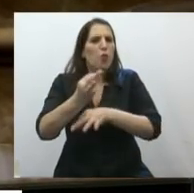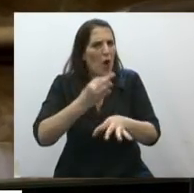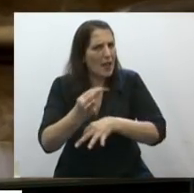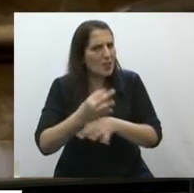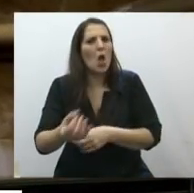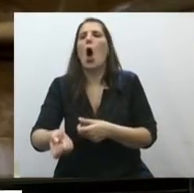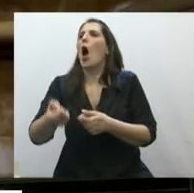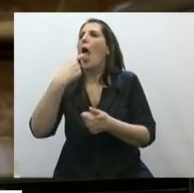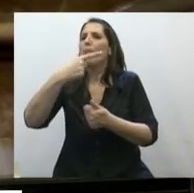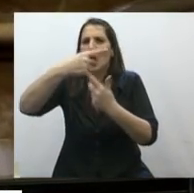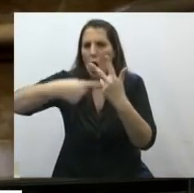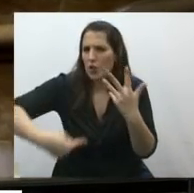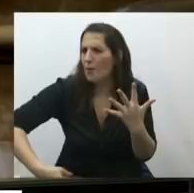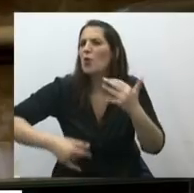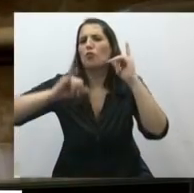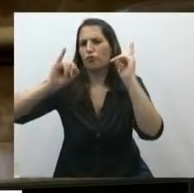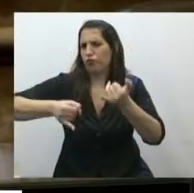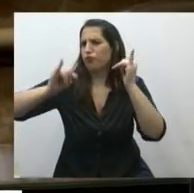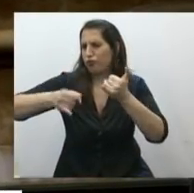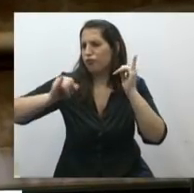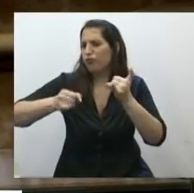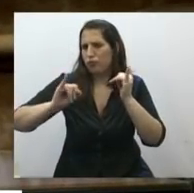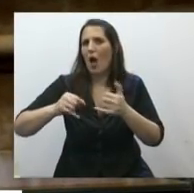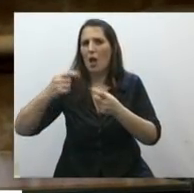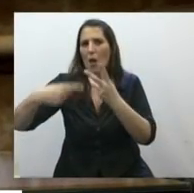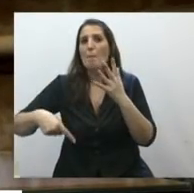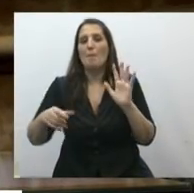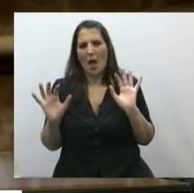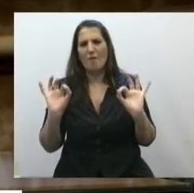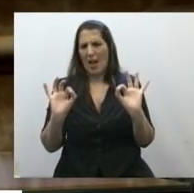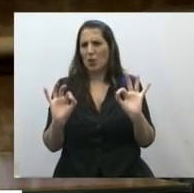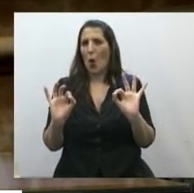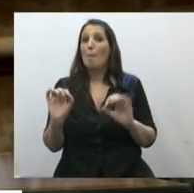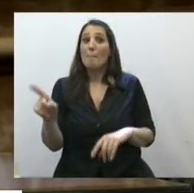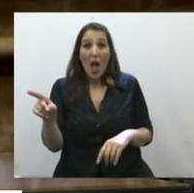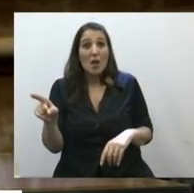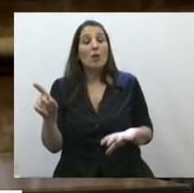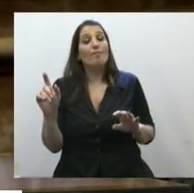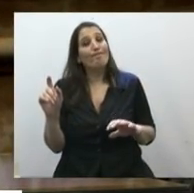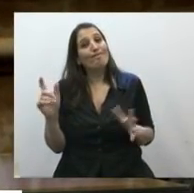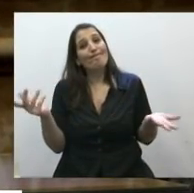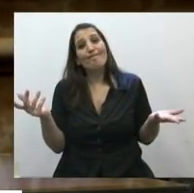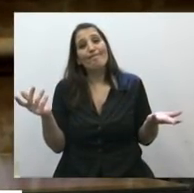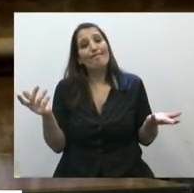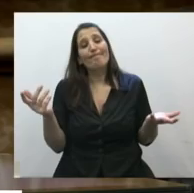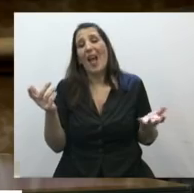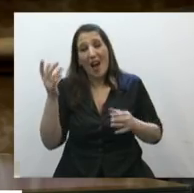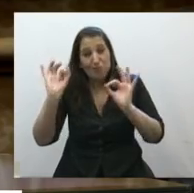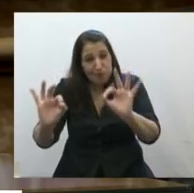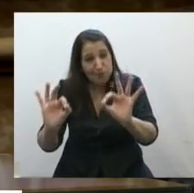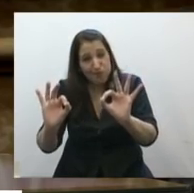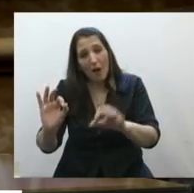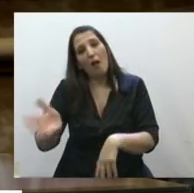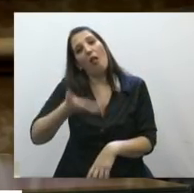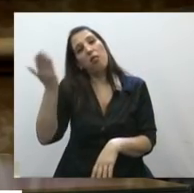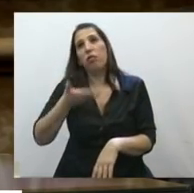con cuidado, los hay de todos los tamaños, de todos los colores, de toda la forma, perfecto. Pero ¿saben qué? Eso es poesía pura, es